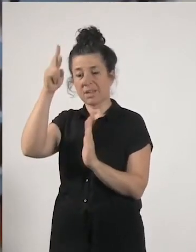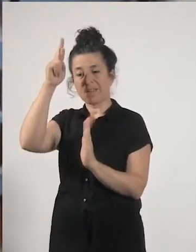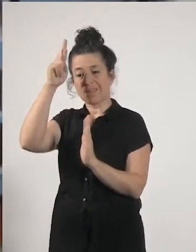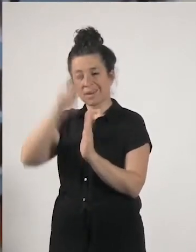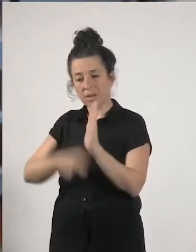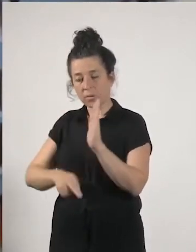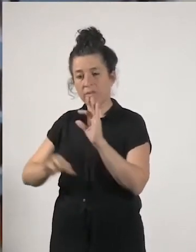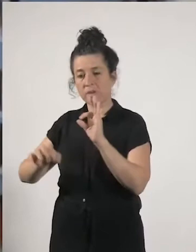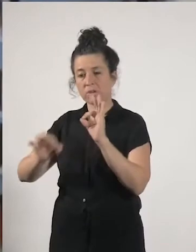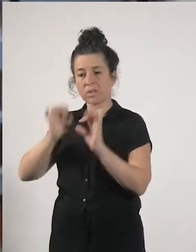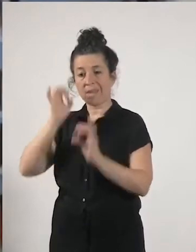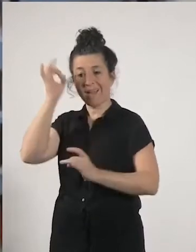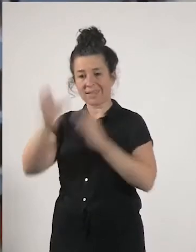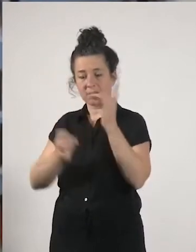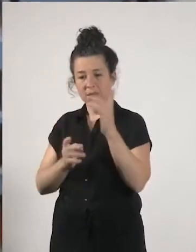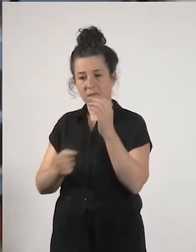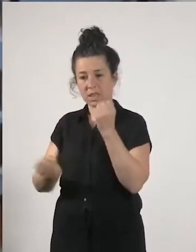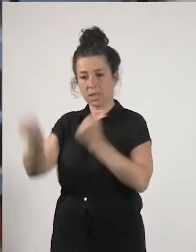económica